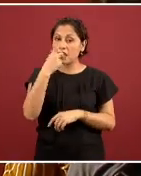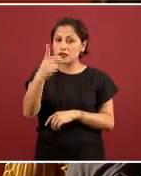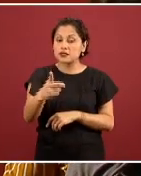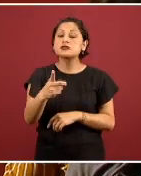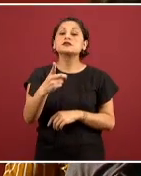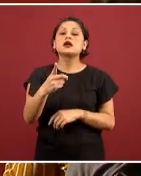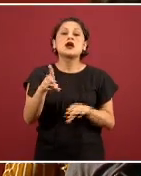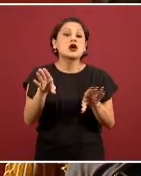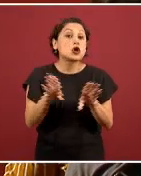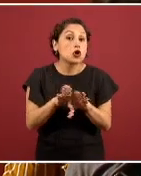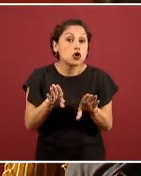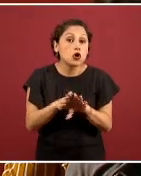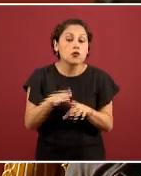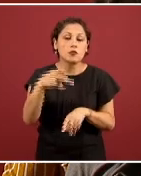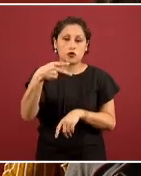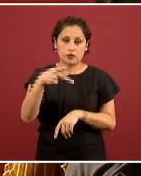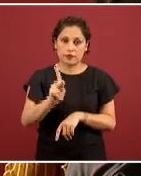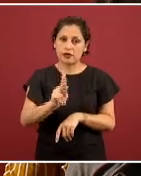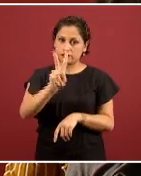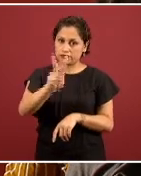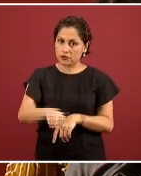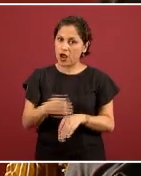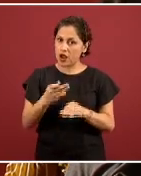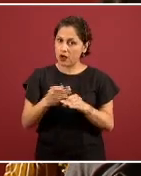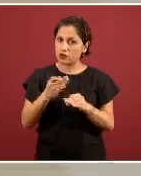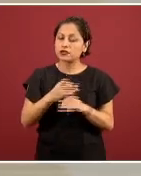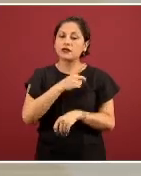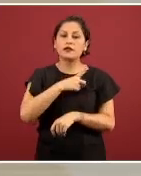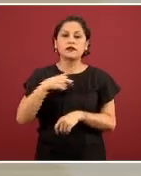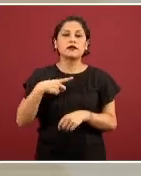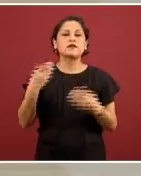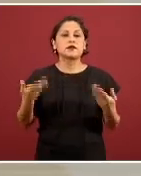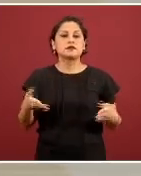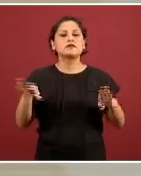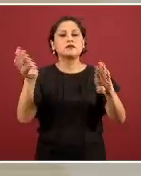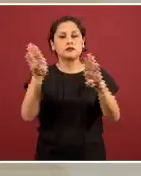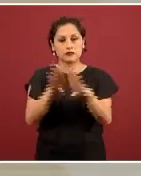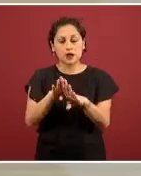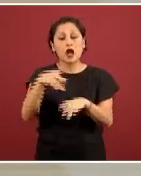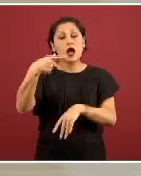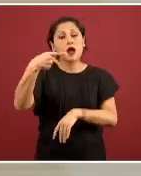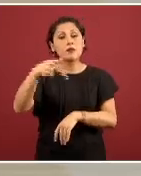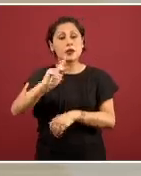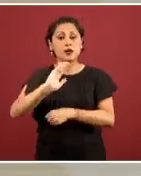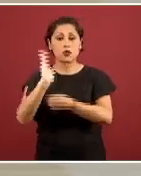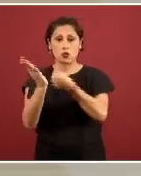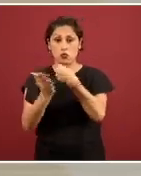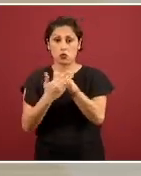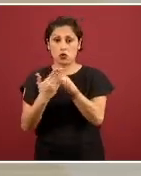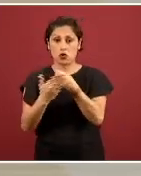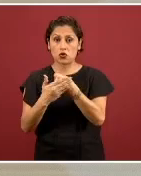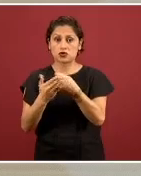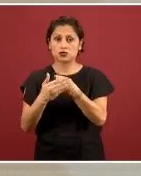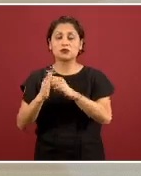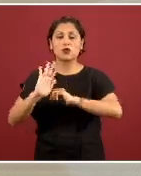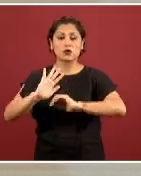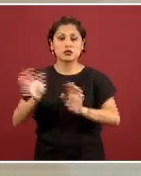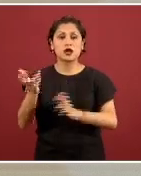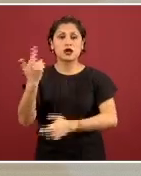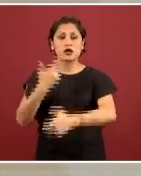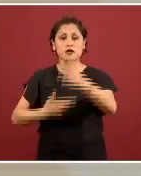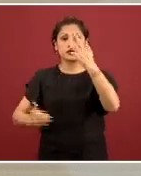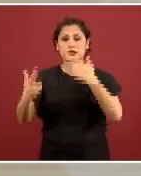pero que serán de mucha utilidad para cuando regresemos paulatinamente a la actividad socioeconómica